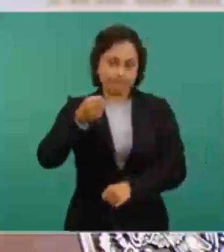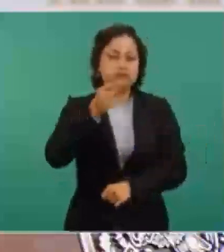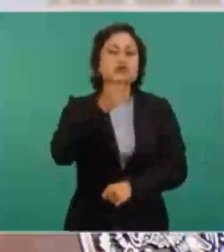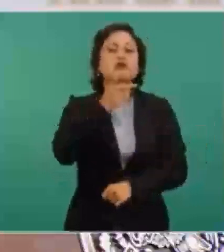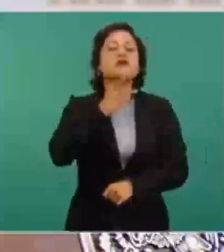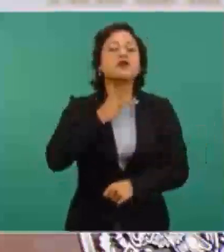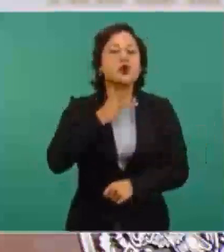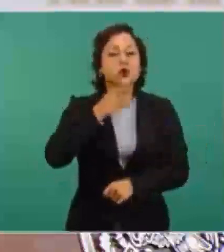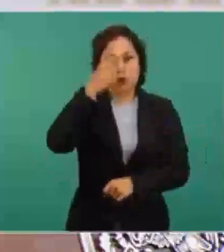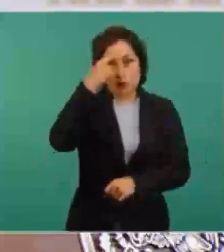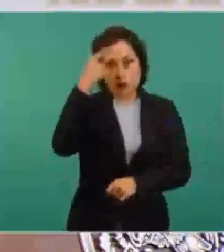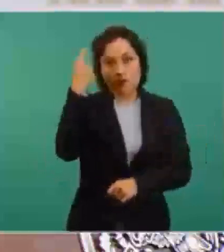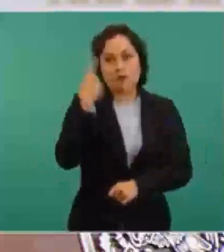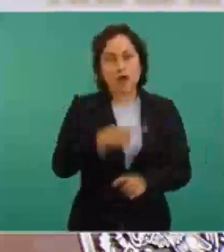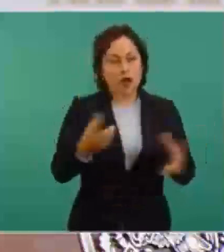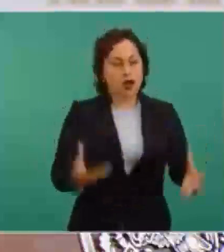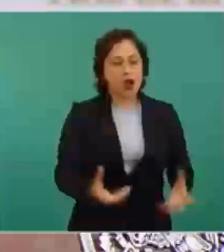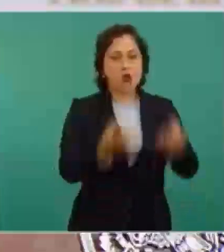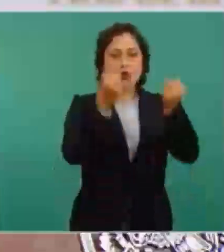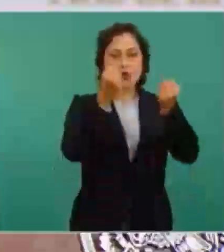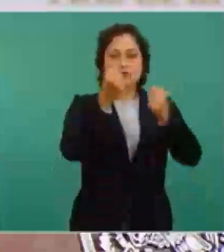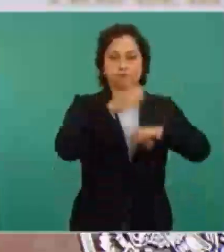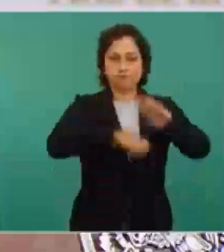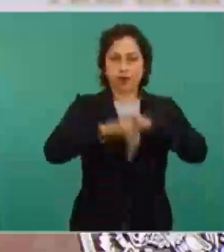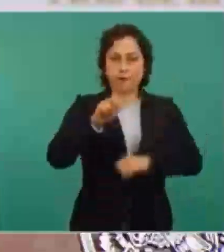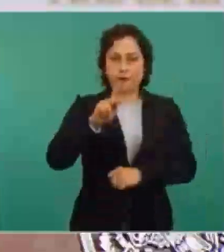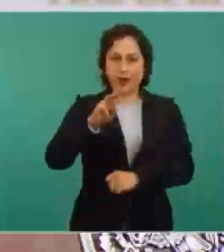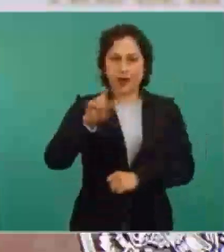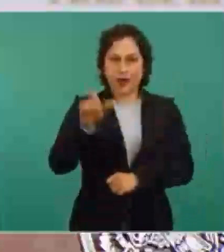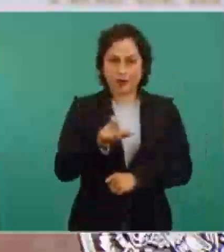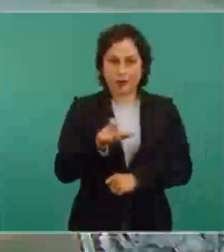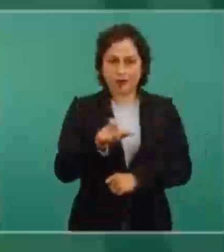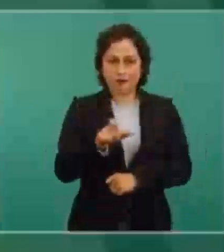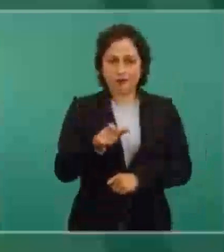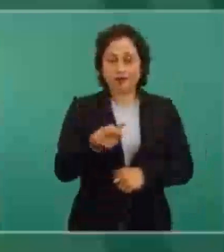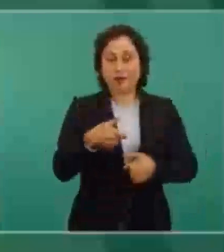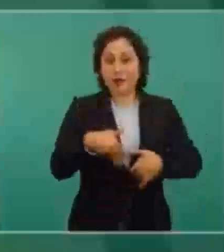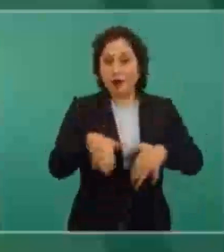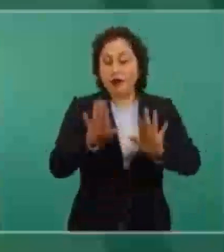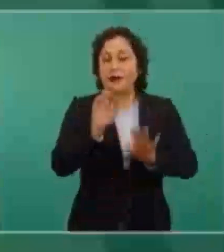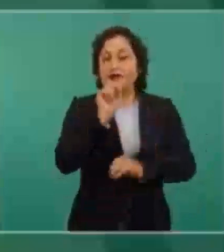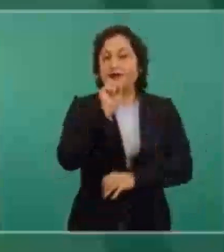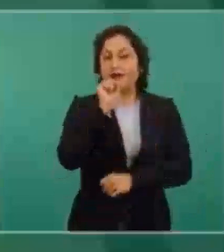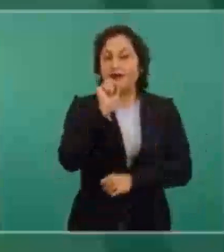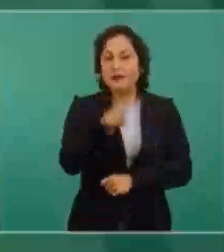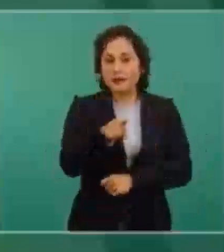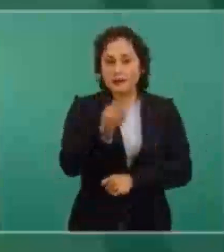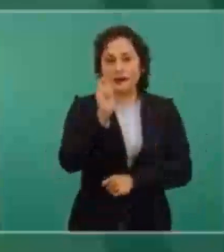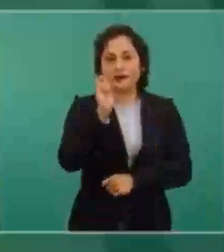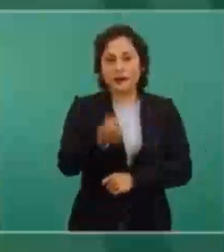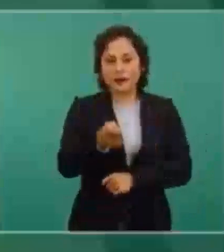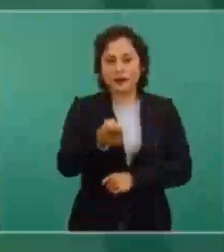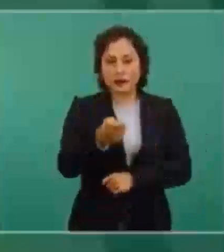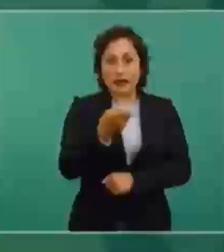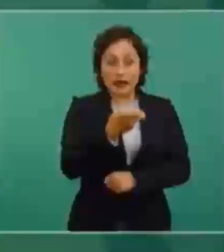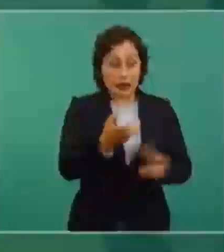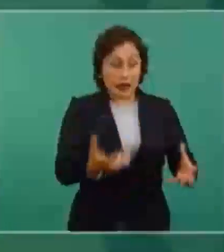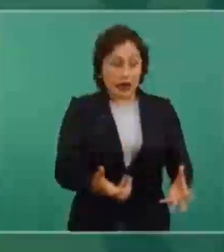y salvamos a Pemex, rescatamos a Pemex. Y dicho sea de paso, esto se logró